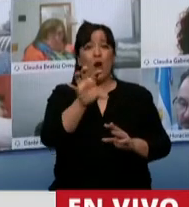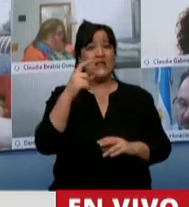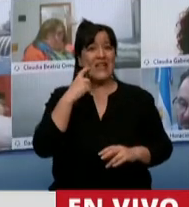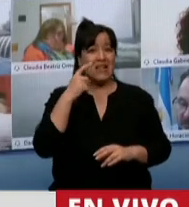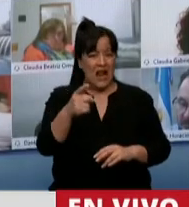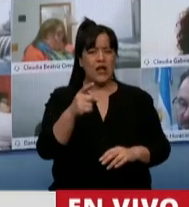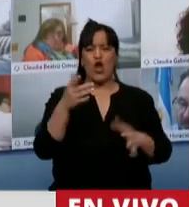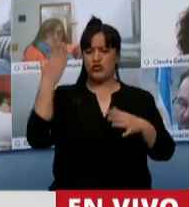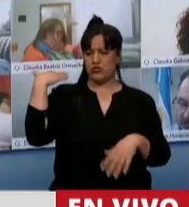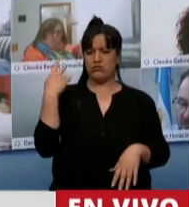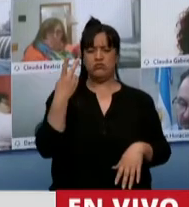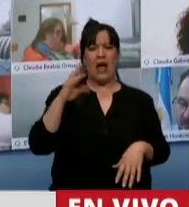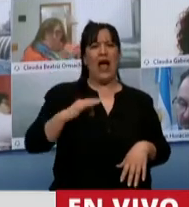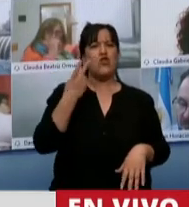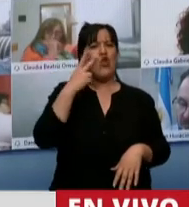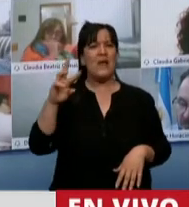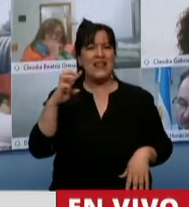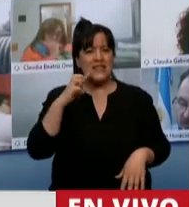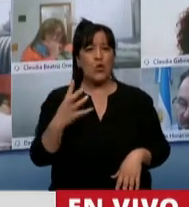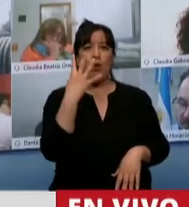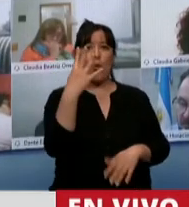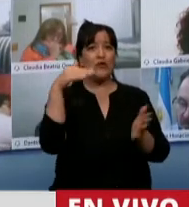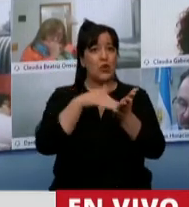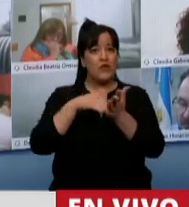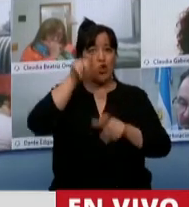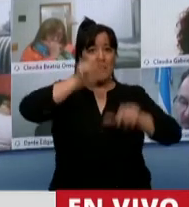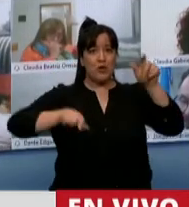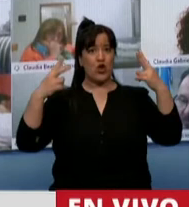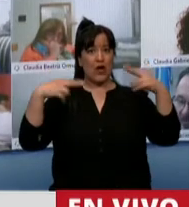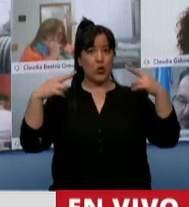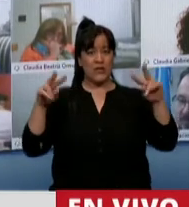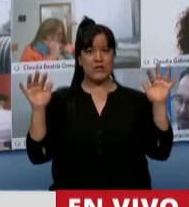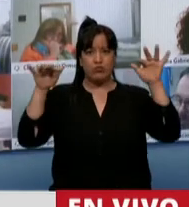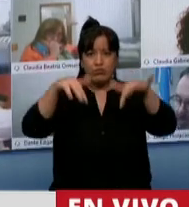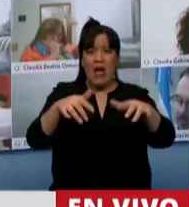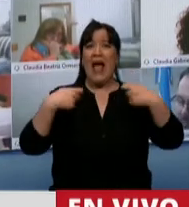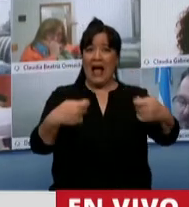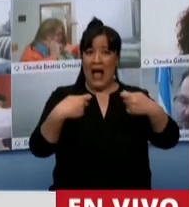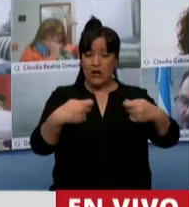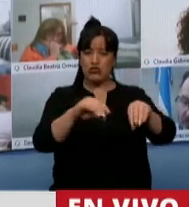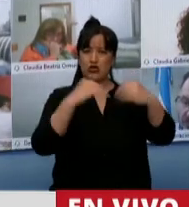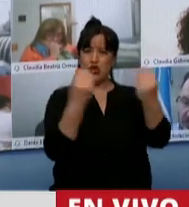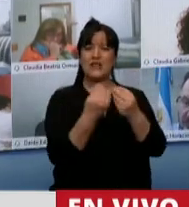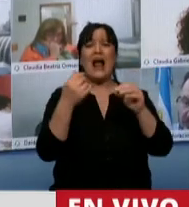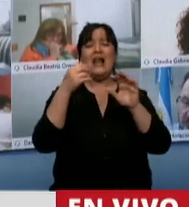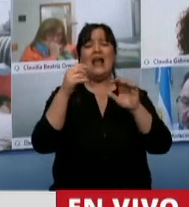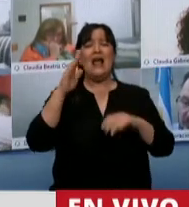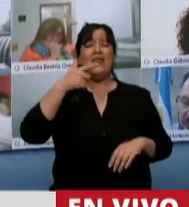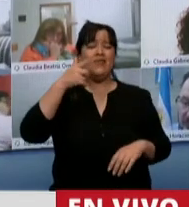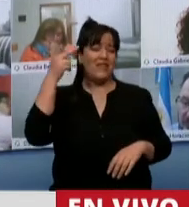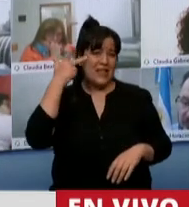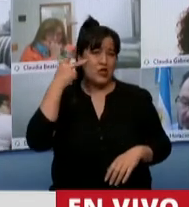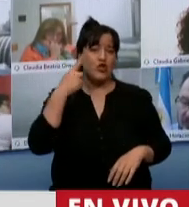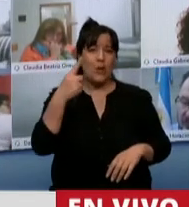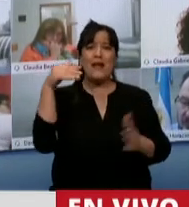que en el año 2019 tuvimos 4 millones de turistas que tuvieron un gasto de 18 mil millones de pesos